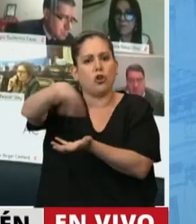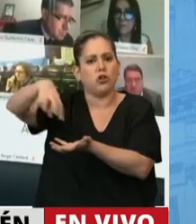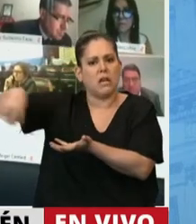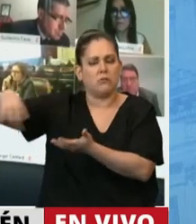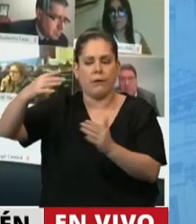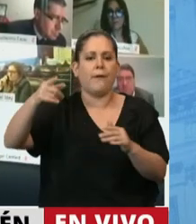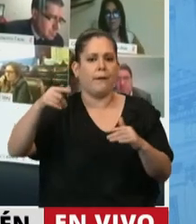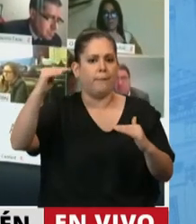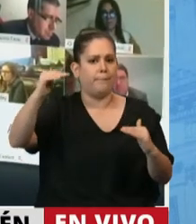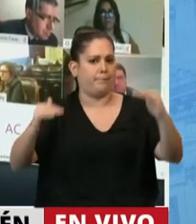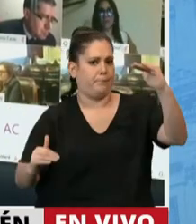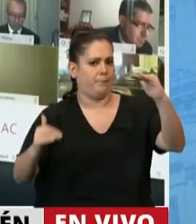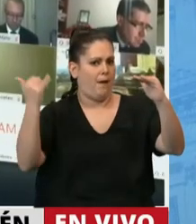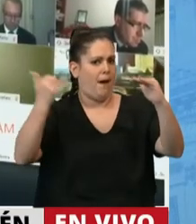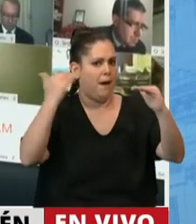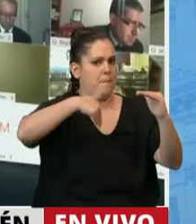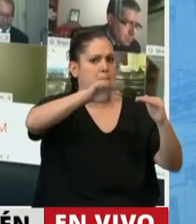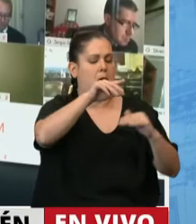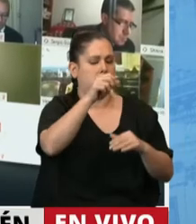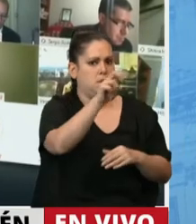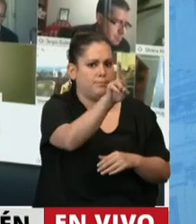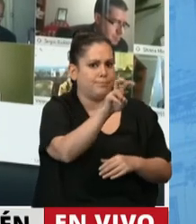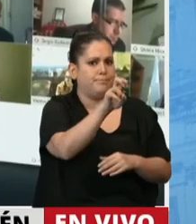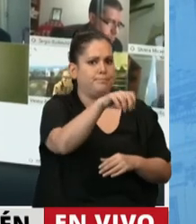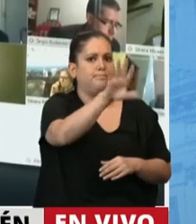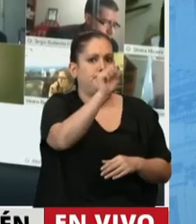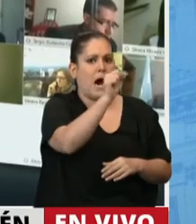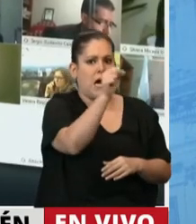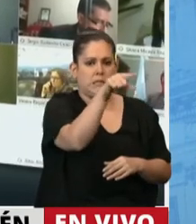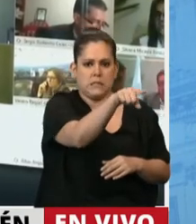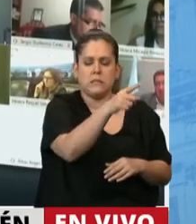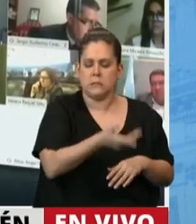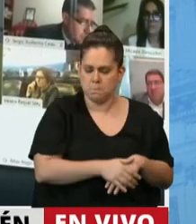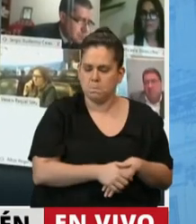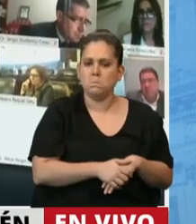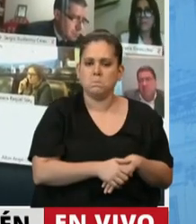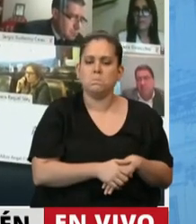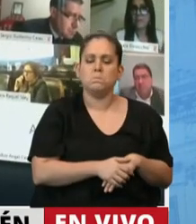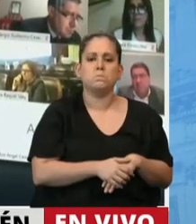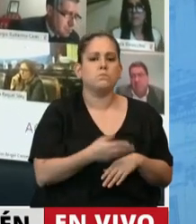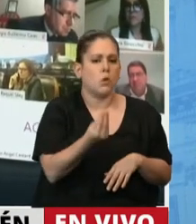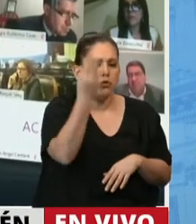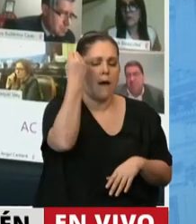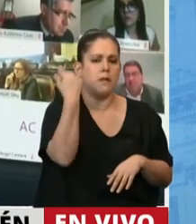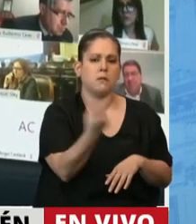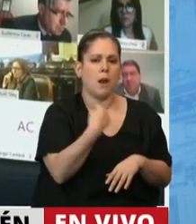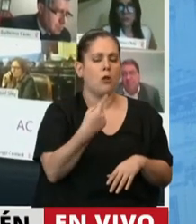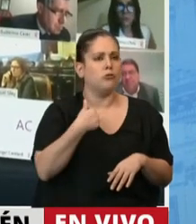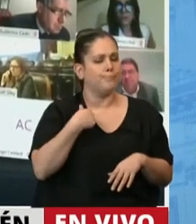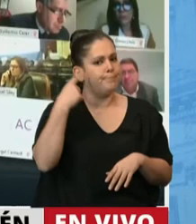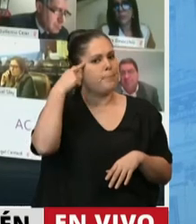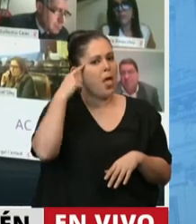cobran una mayor relevancia. Para muchos de nosotros, señora Presidenta, a veces resulta difícil